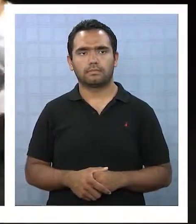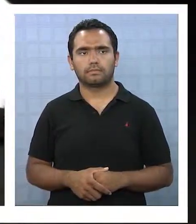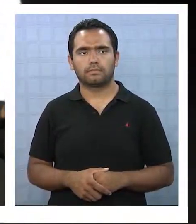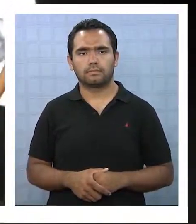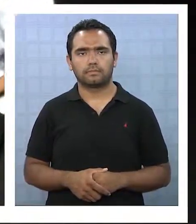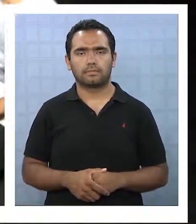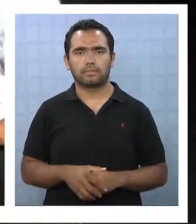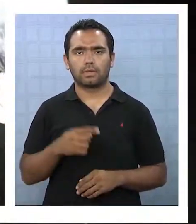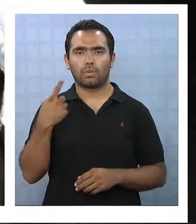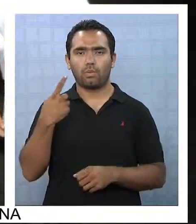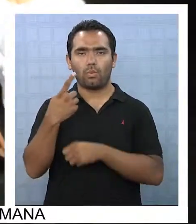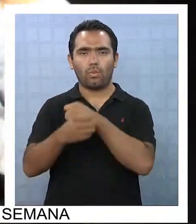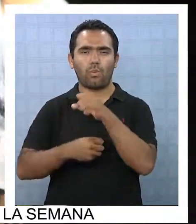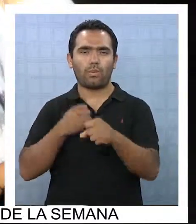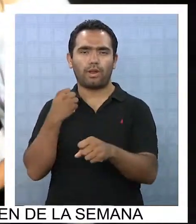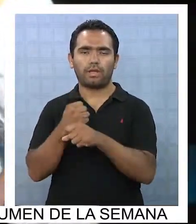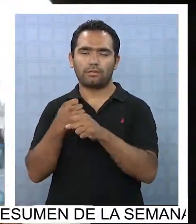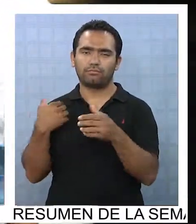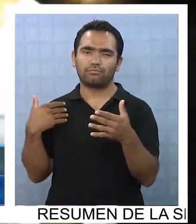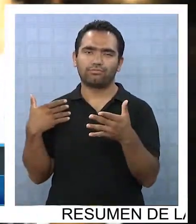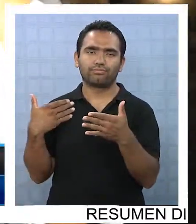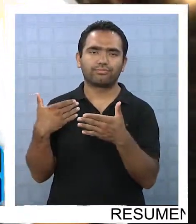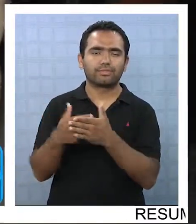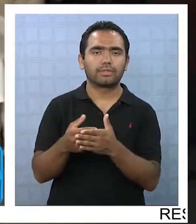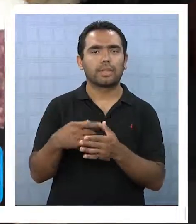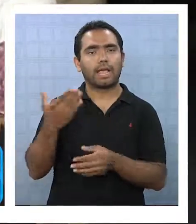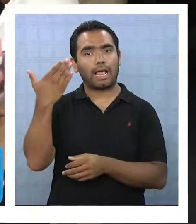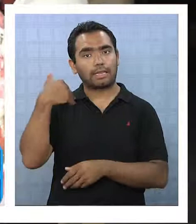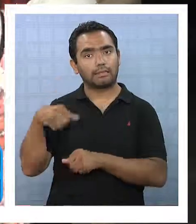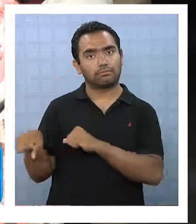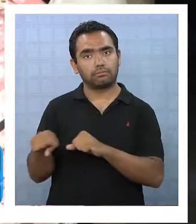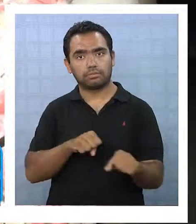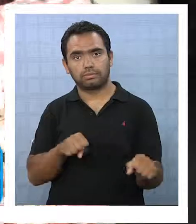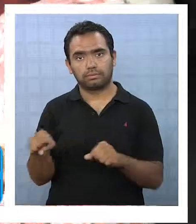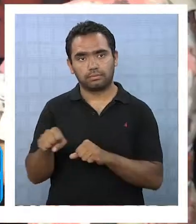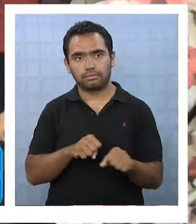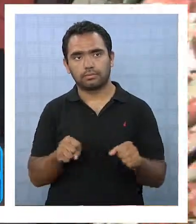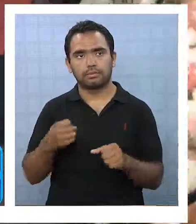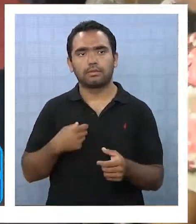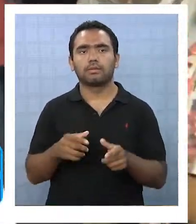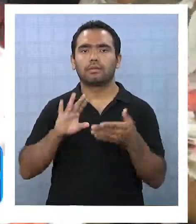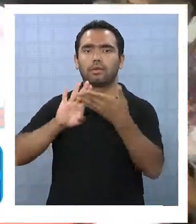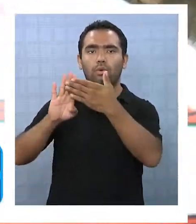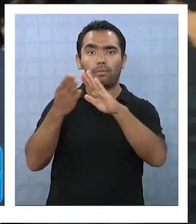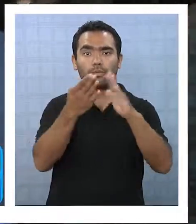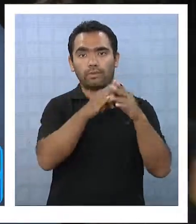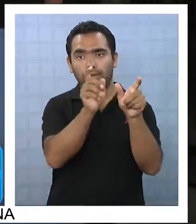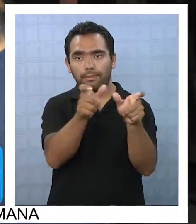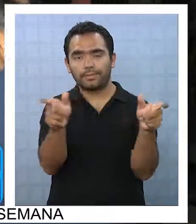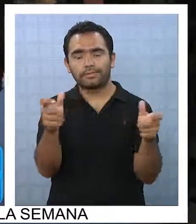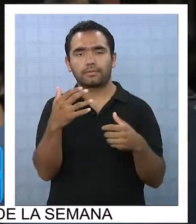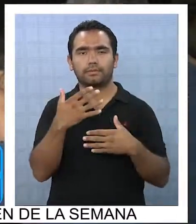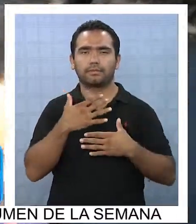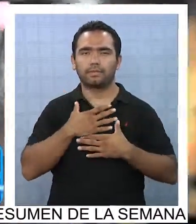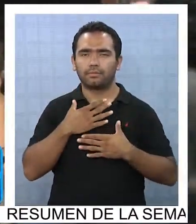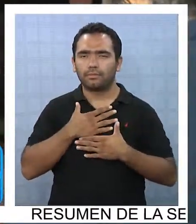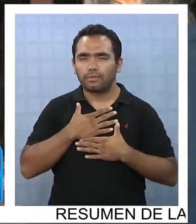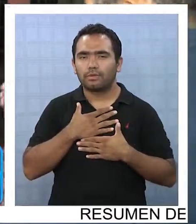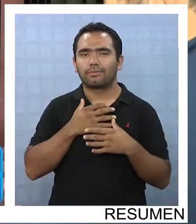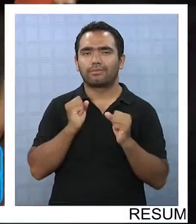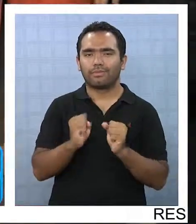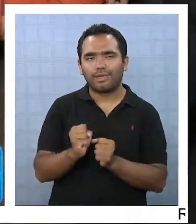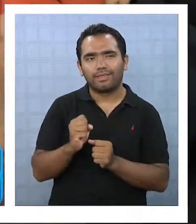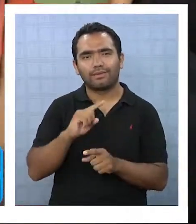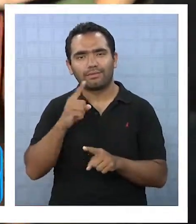Un año ha pasado del terremoto del 1 de abril y gran parte de la comunidad aún siente temor de que se vuelvan a repetir sucesos